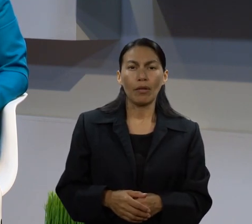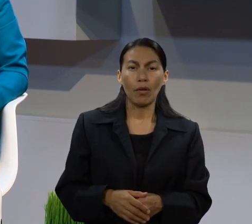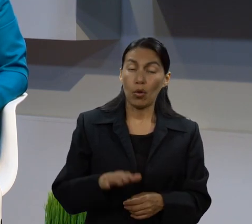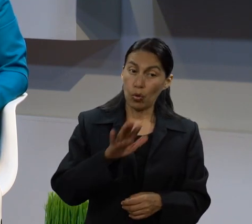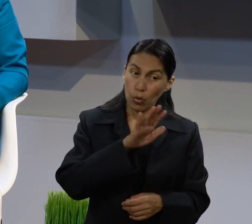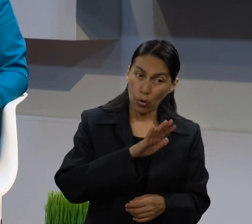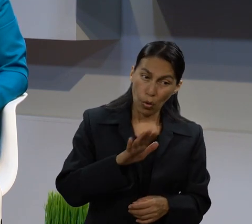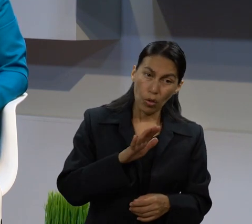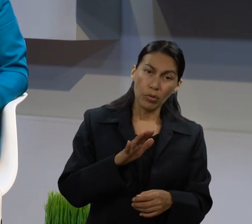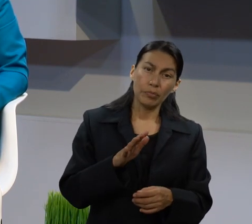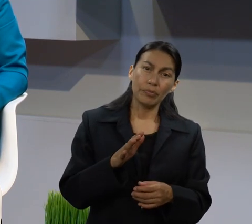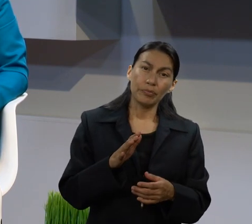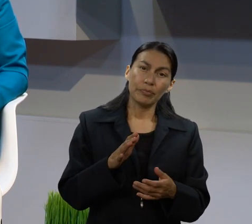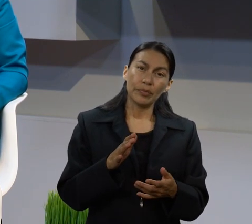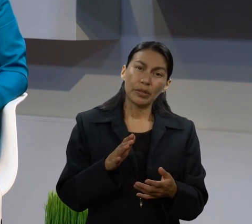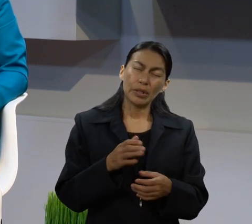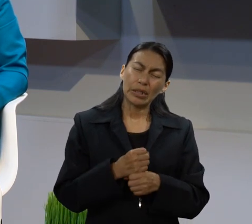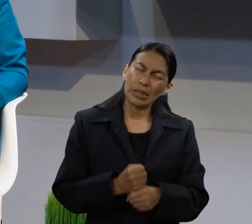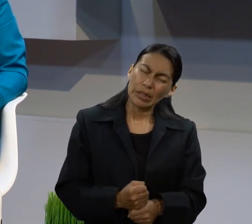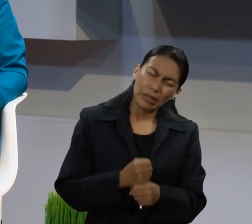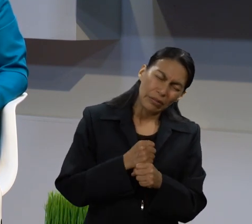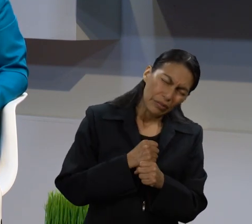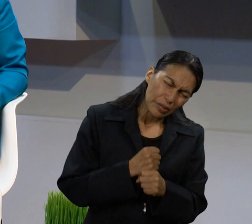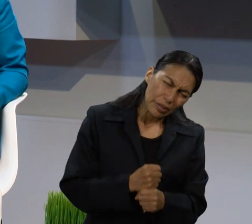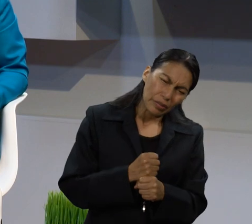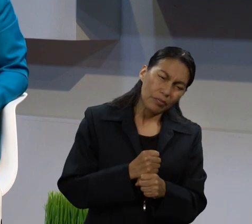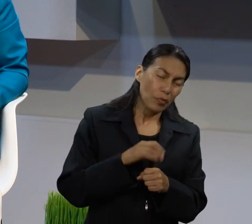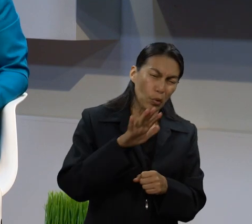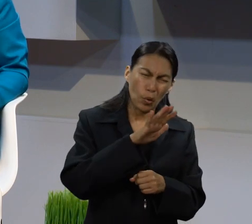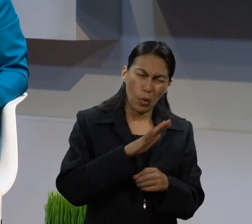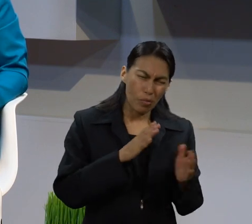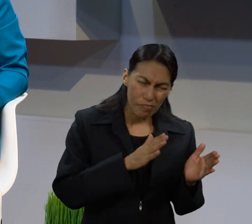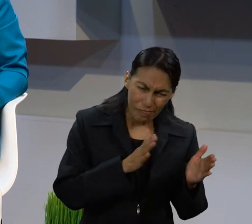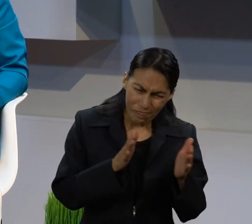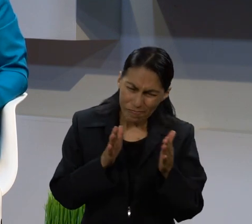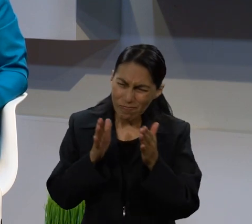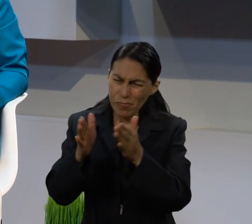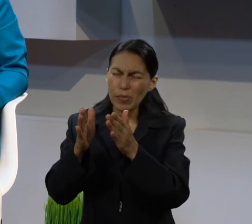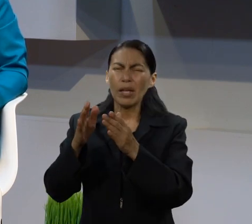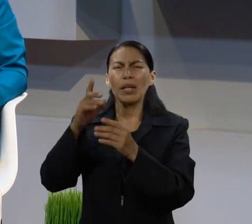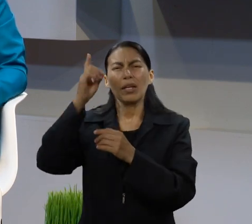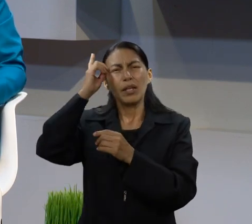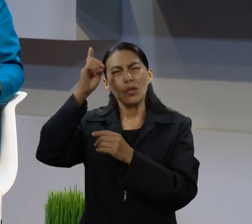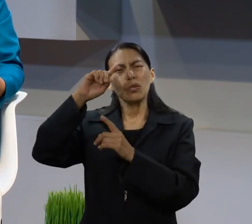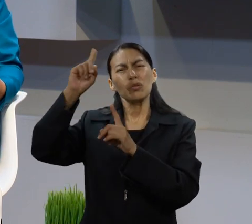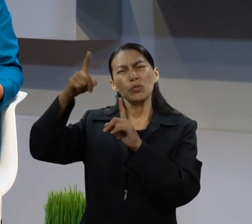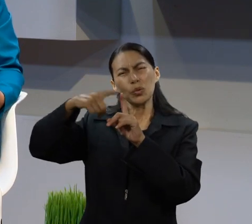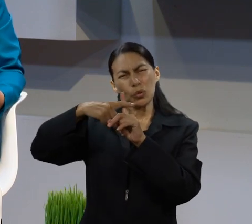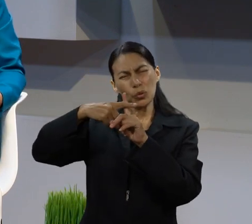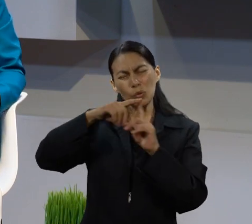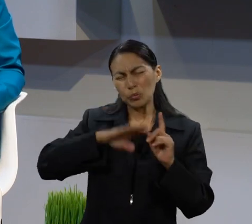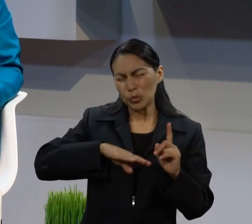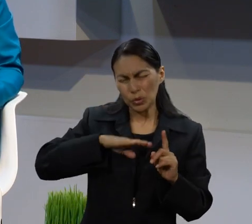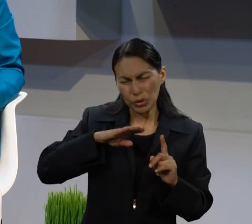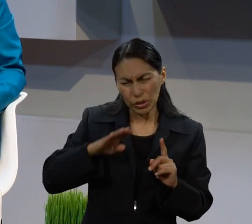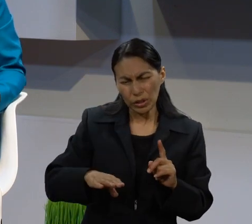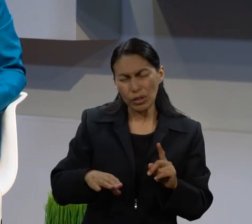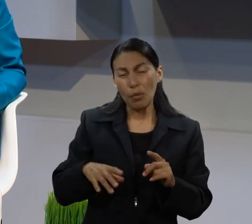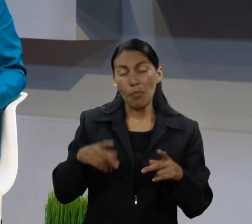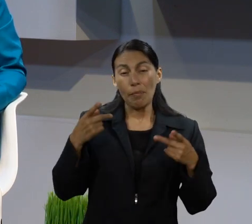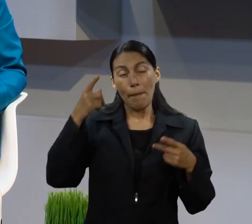apuntaba, ¿verdad?, al gran sacrificio, al sacrificio supremo que Dios iba a hacer por esta raza